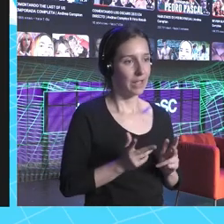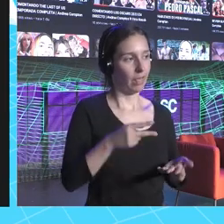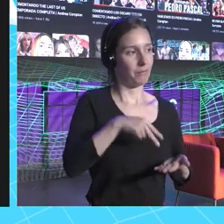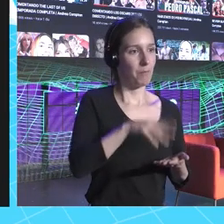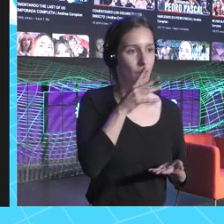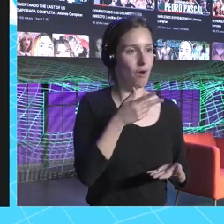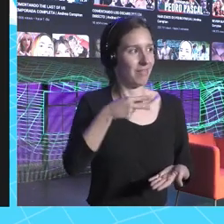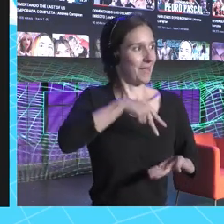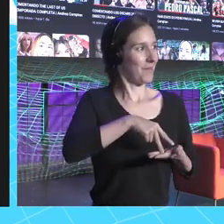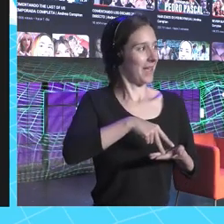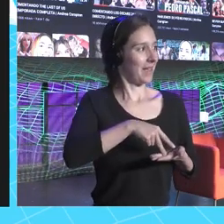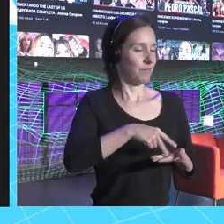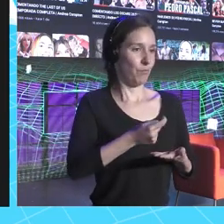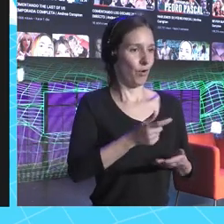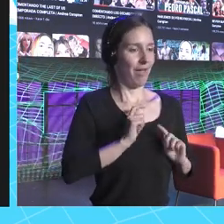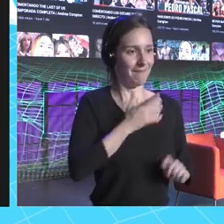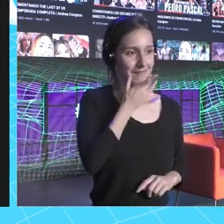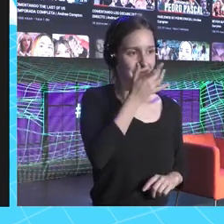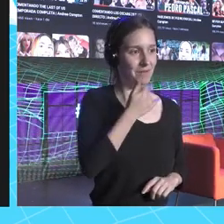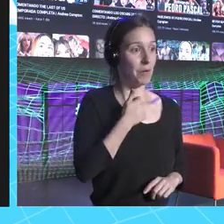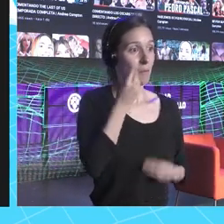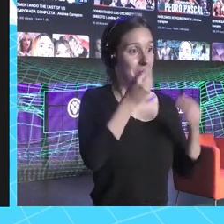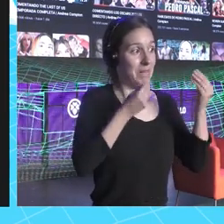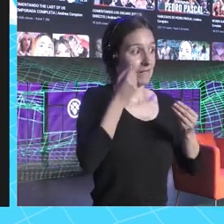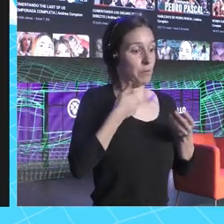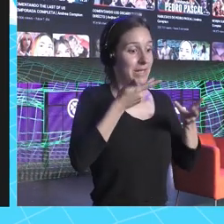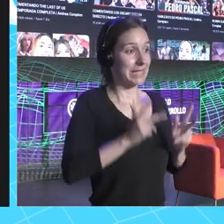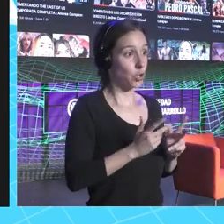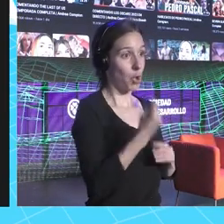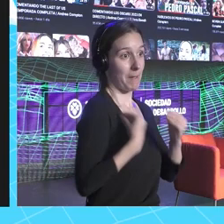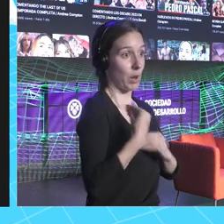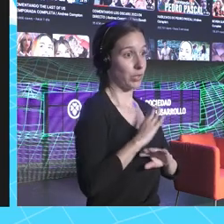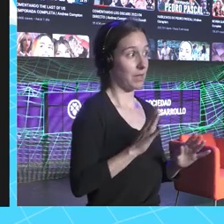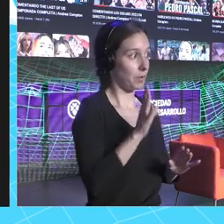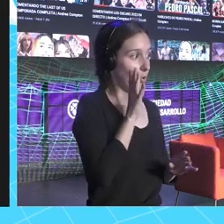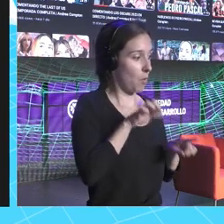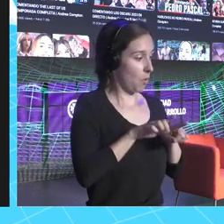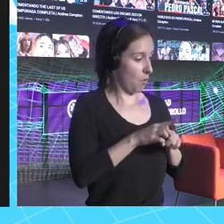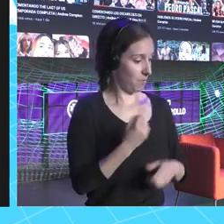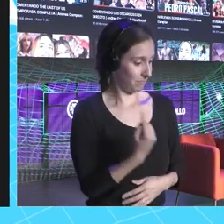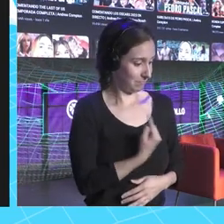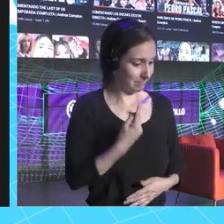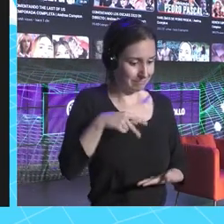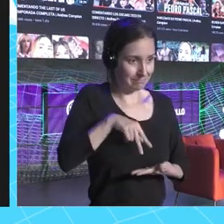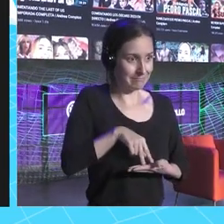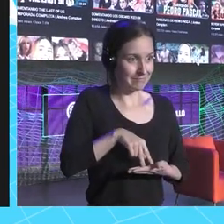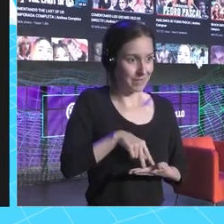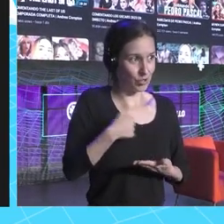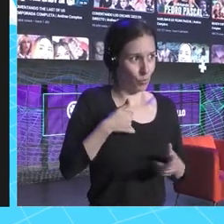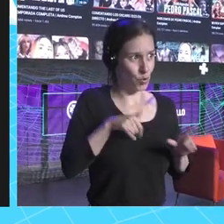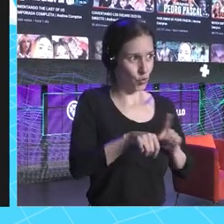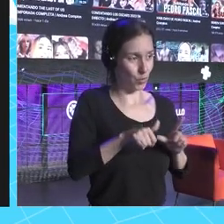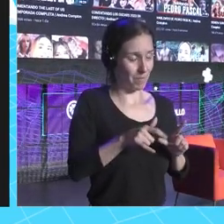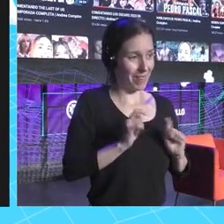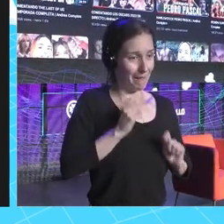como tipo, pues me siento y aquí te preguntan cosas, pero estoy como sola y como youtuber, claro, tengo miedo, tengo miedo.